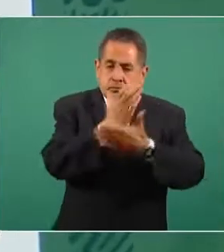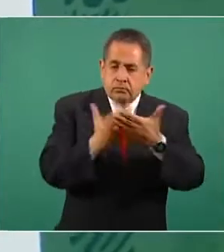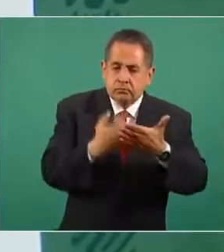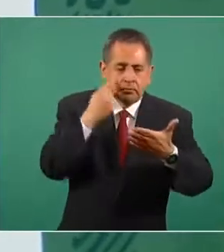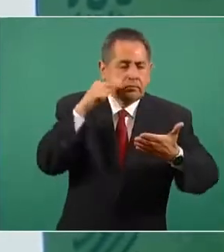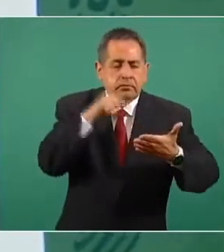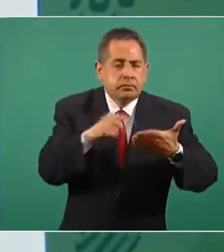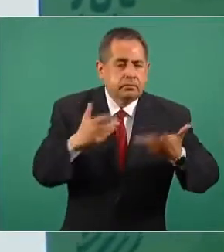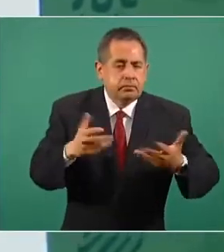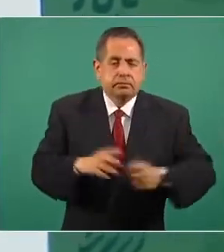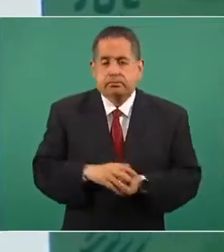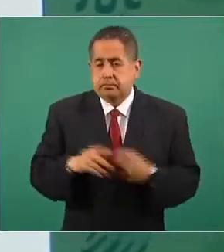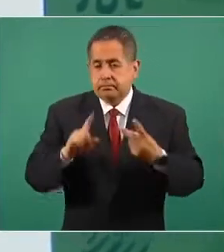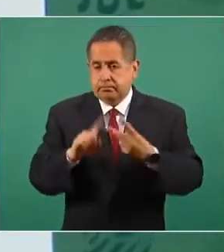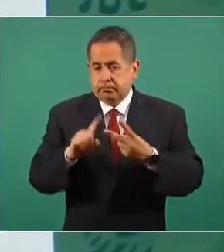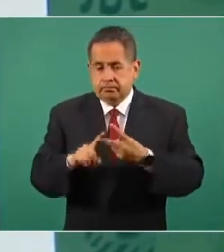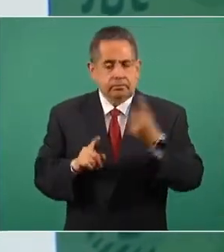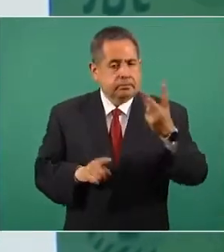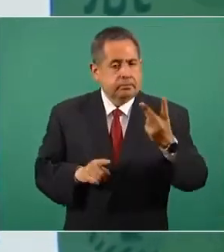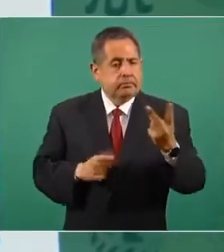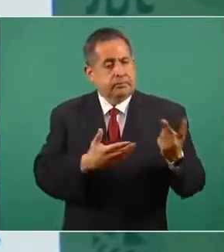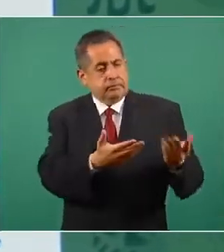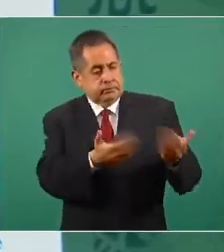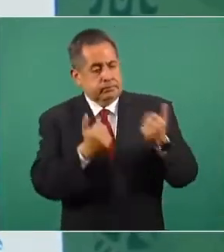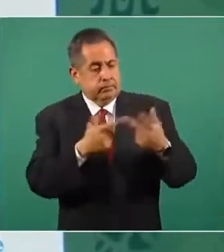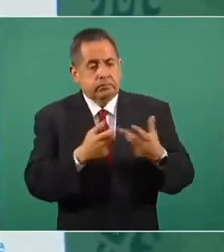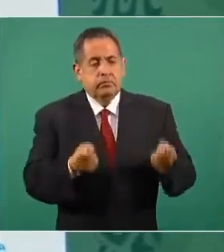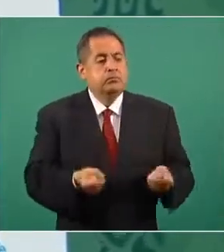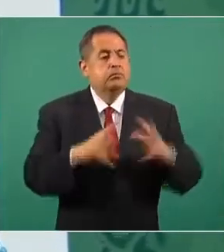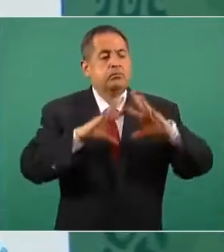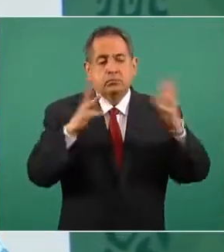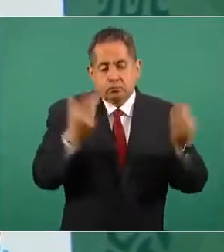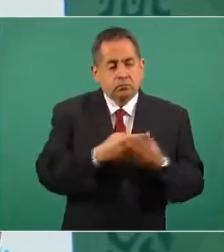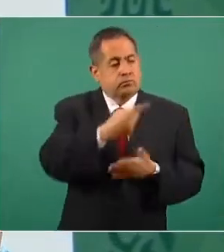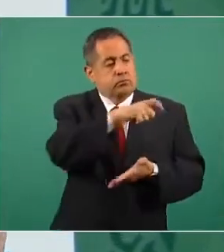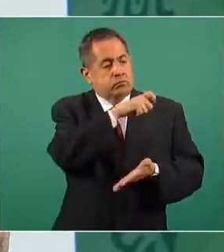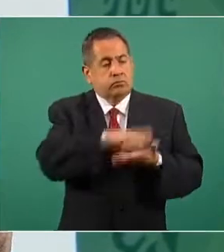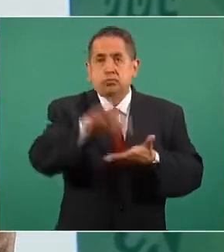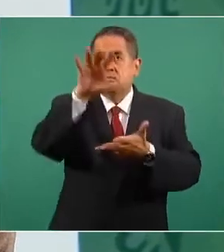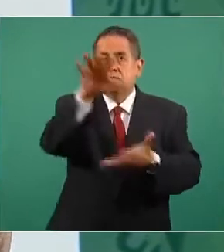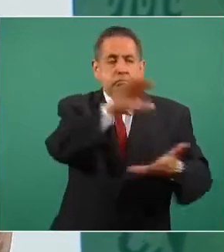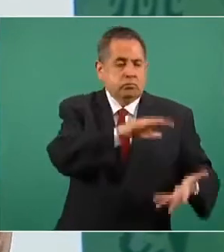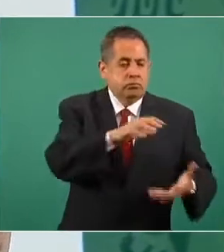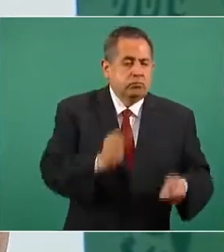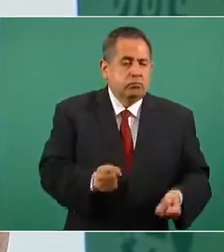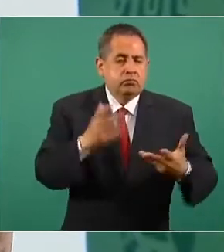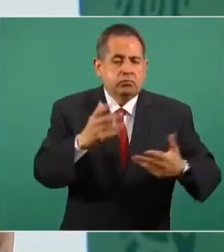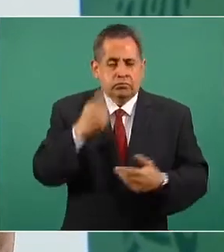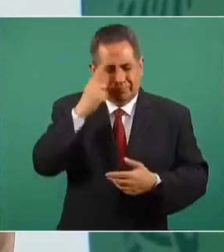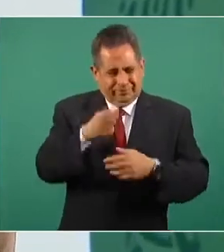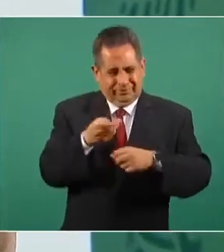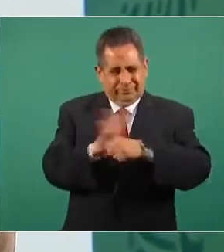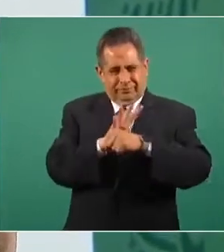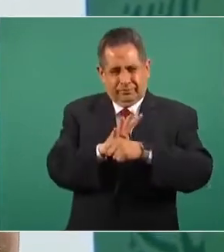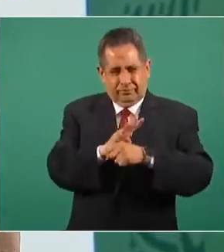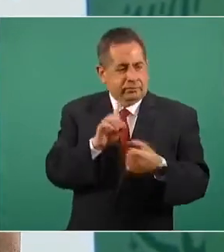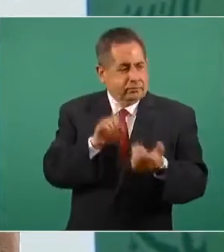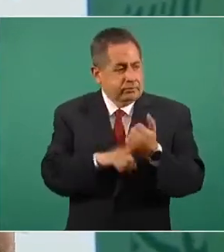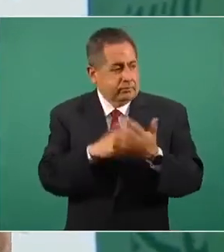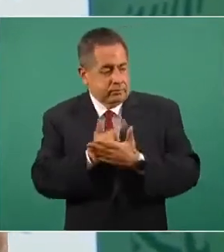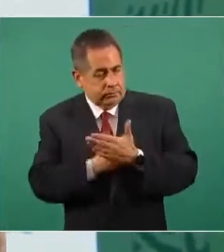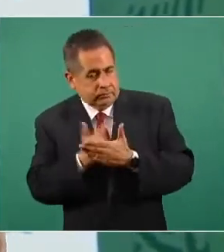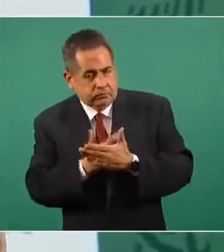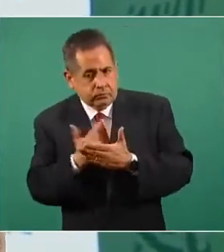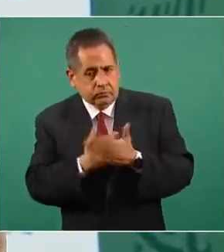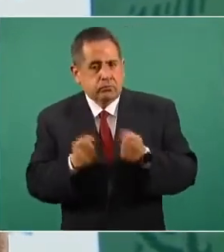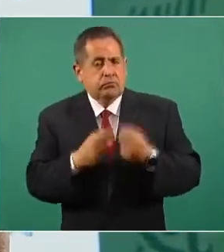SARS-CoV-2. Segundo, informar la cantidad de dosis de vacunas adquiridas contra el virus SARS-CoV-2 y